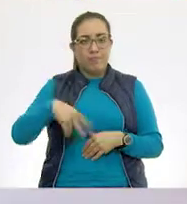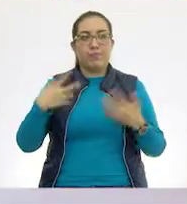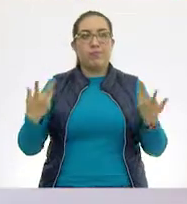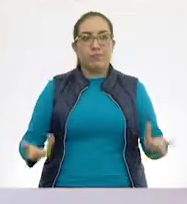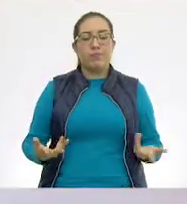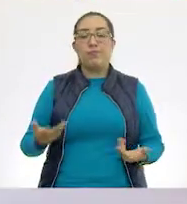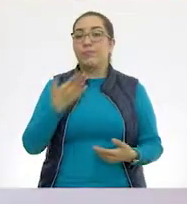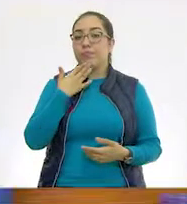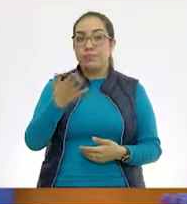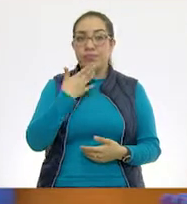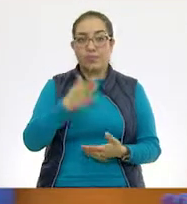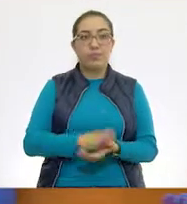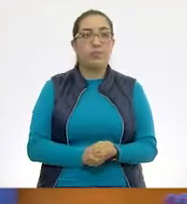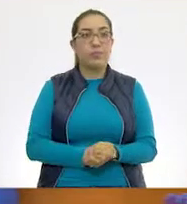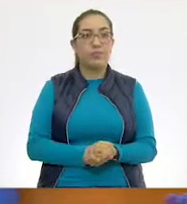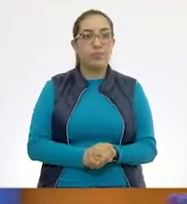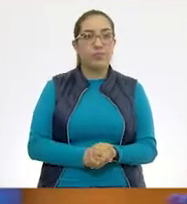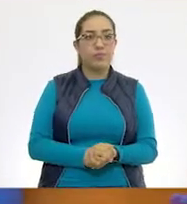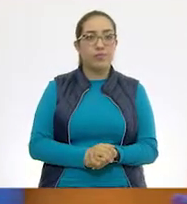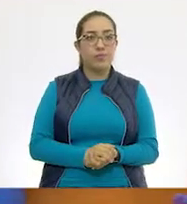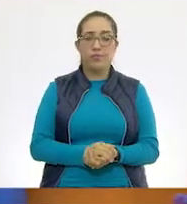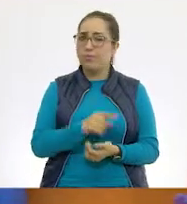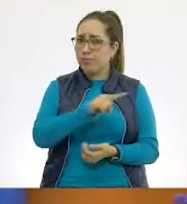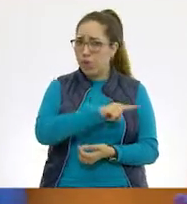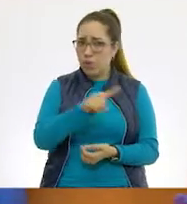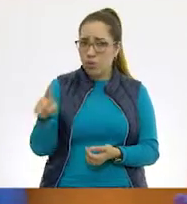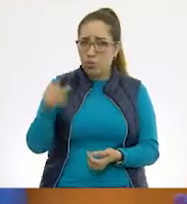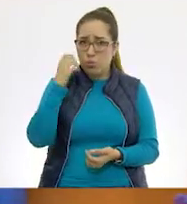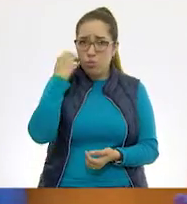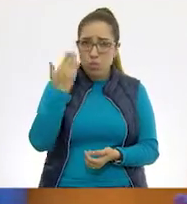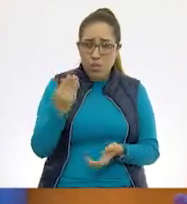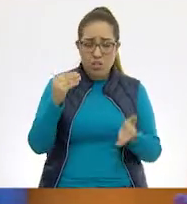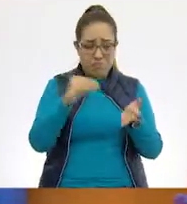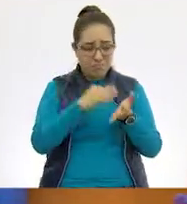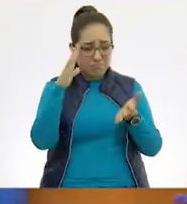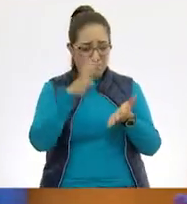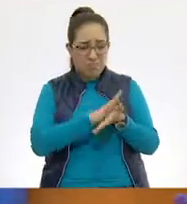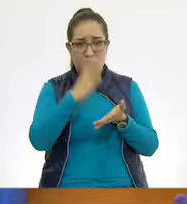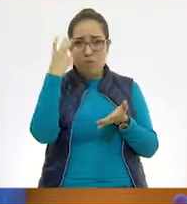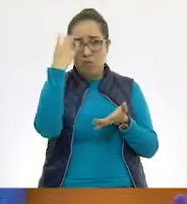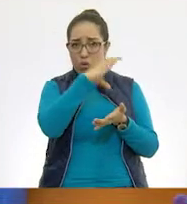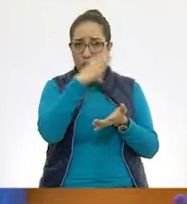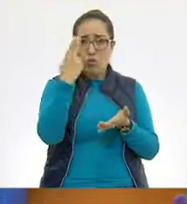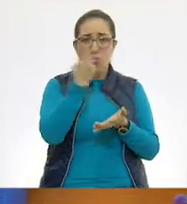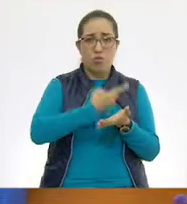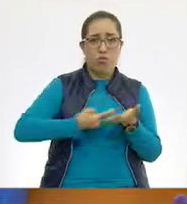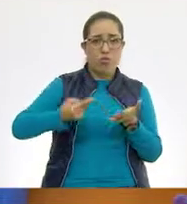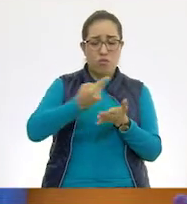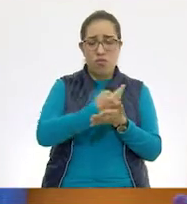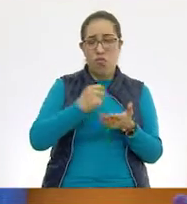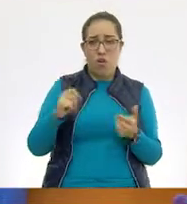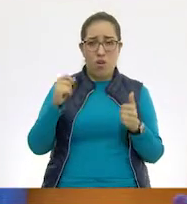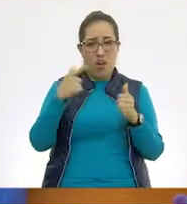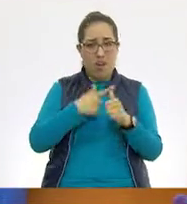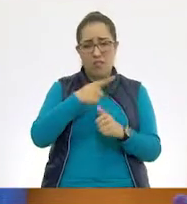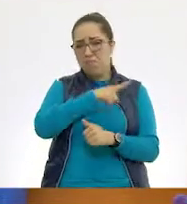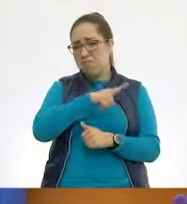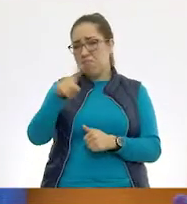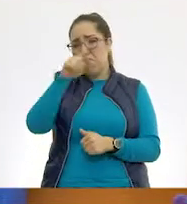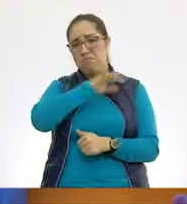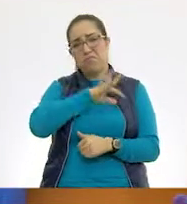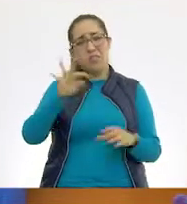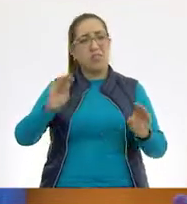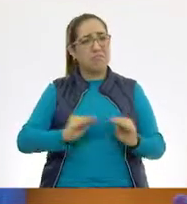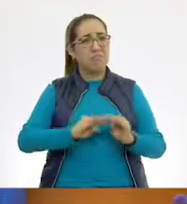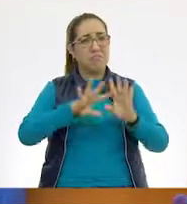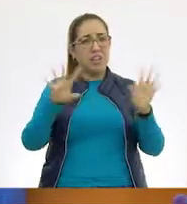Muy bien. También, si tú deseas, puedes ponerle alguna ilustración o un dibujo que te ayude a recordar toda esa